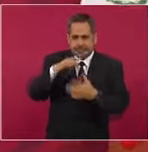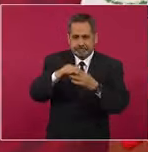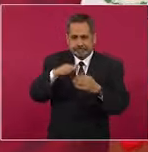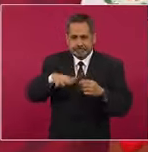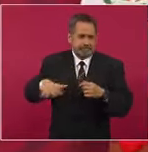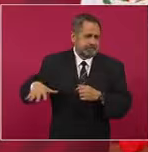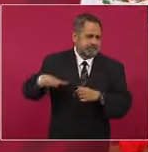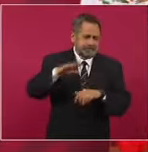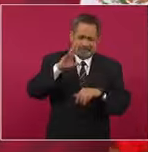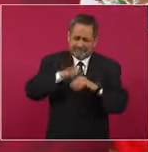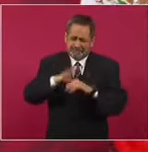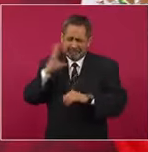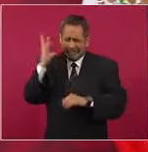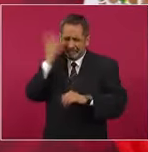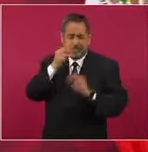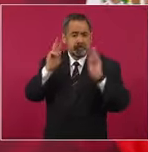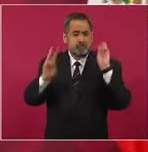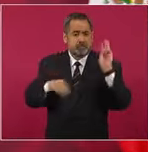más bellas del mundo,